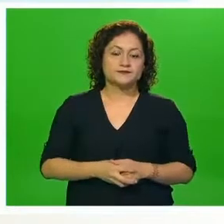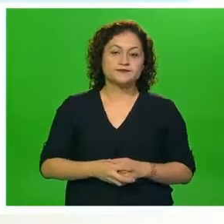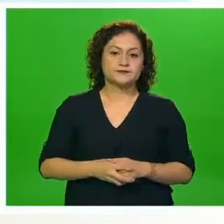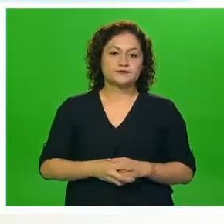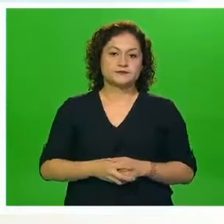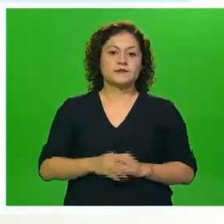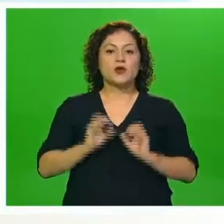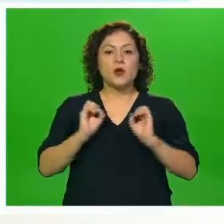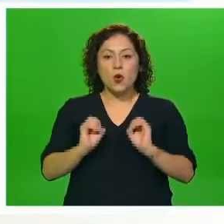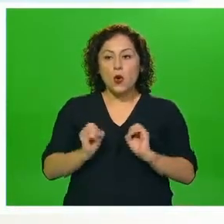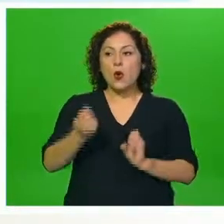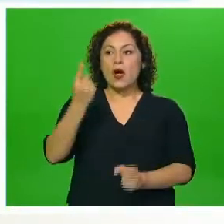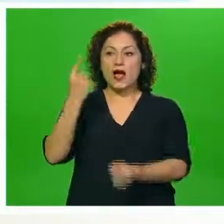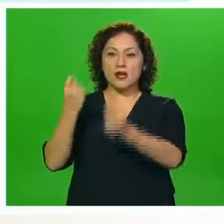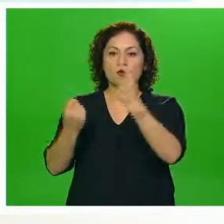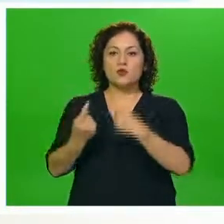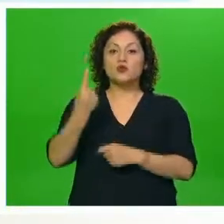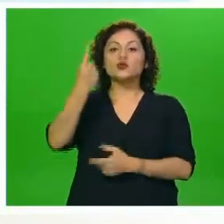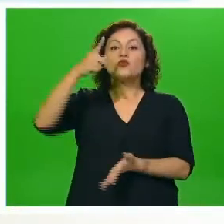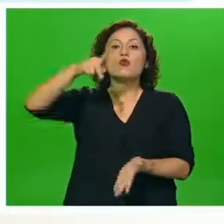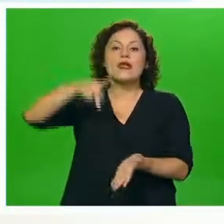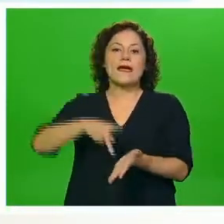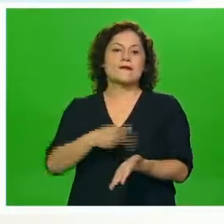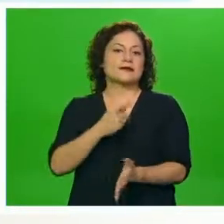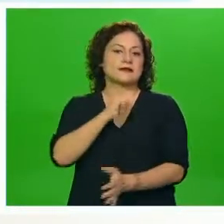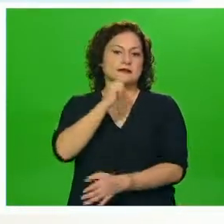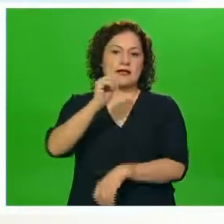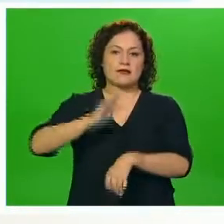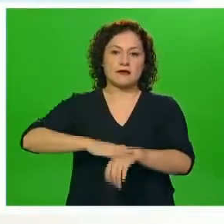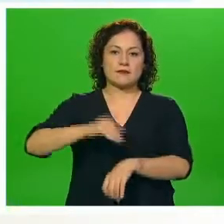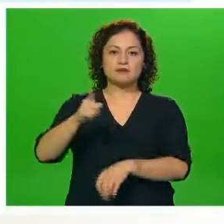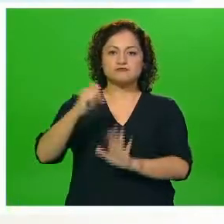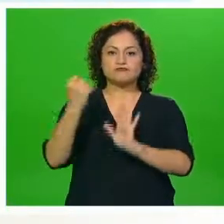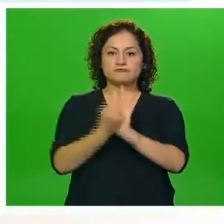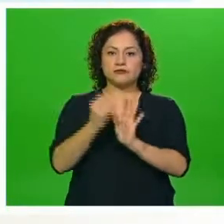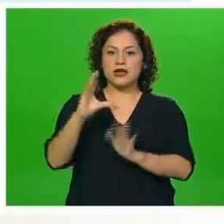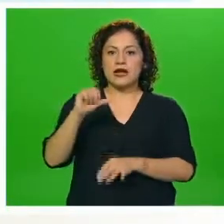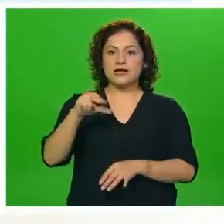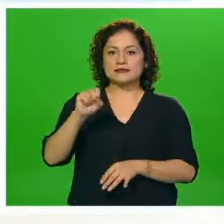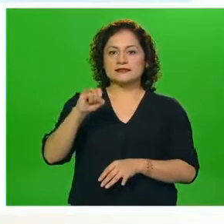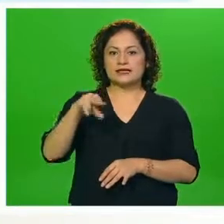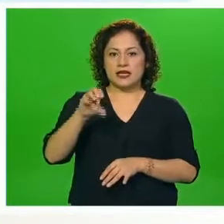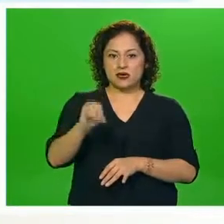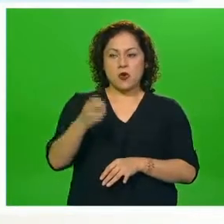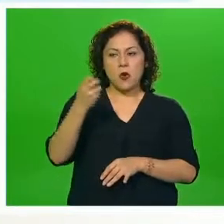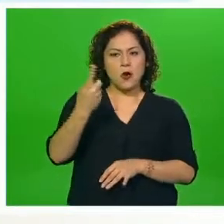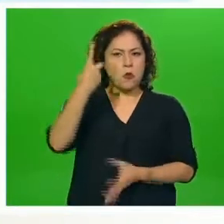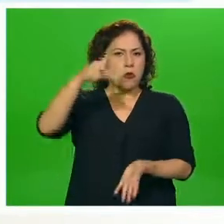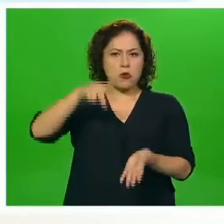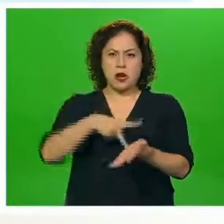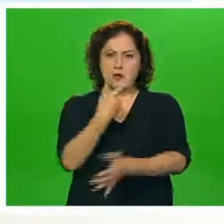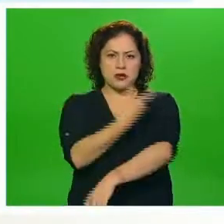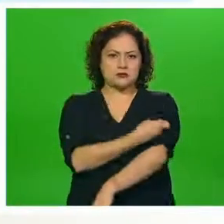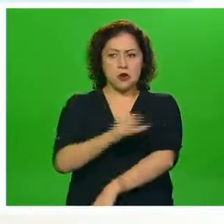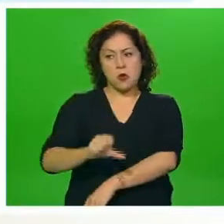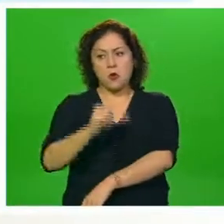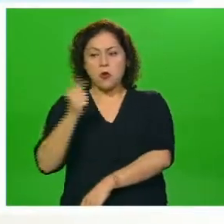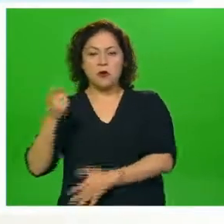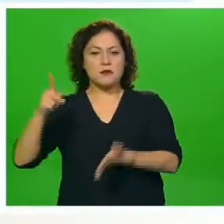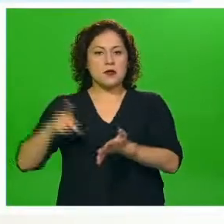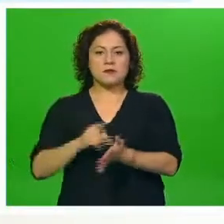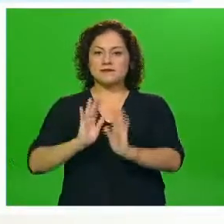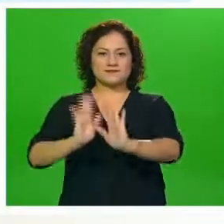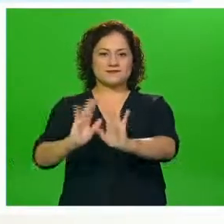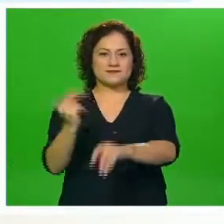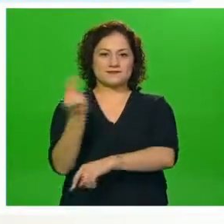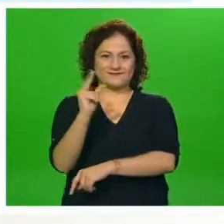única dosis de la vacuna CanSino que a su vez es la única vacuna que tenemos en México que requiere solo de una dosis para lograr